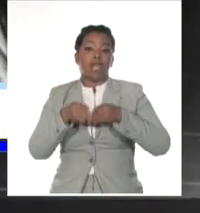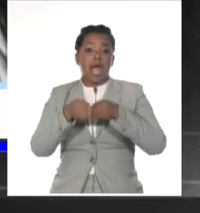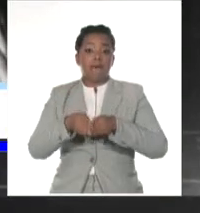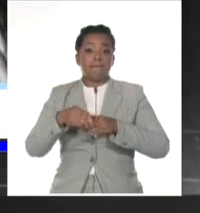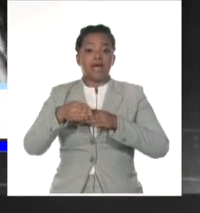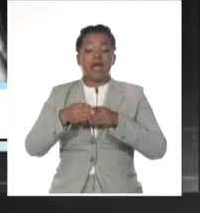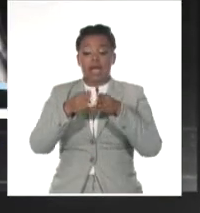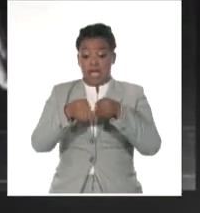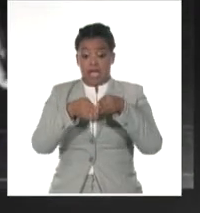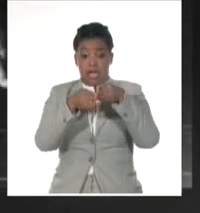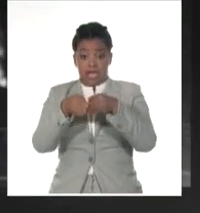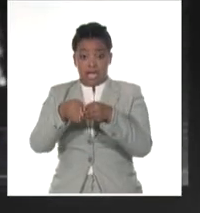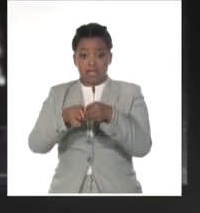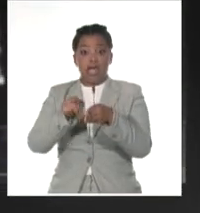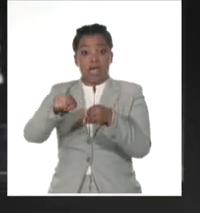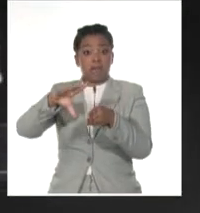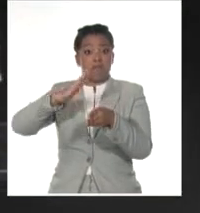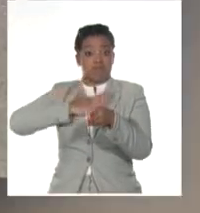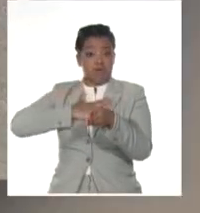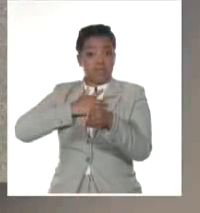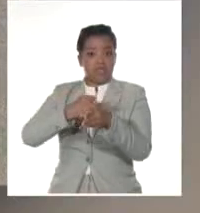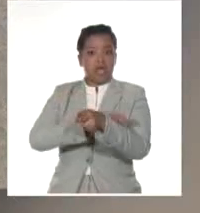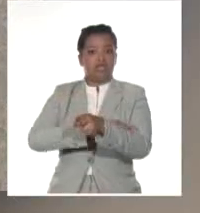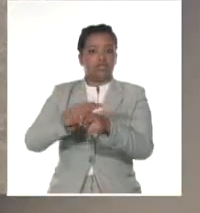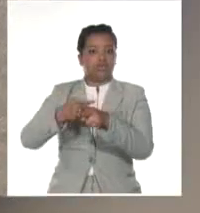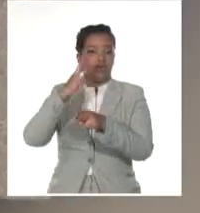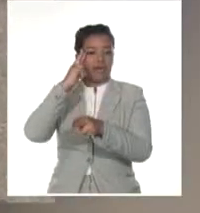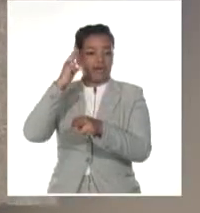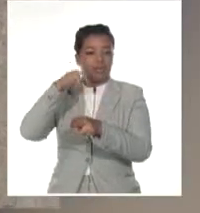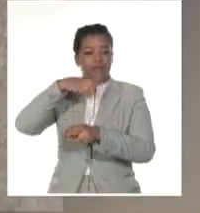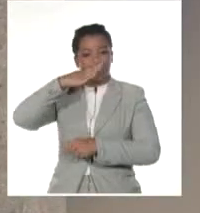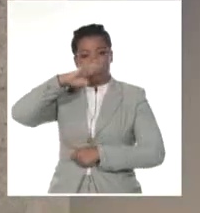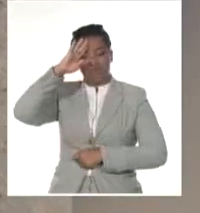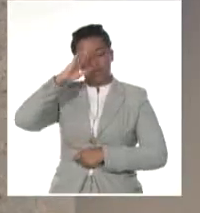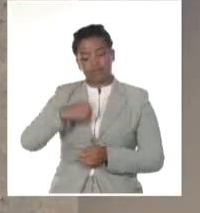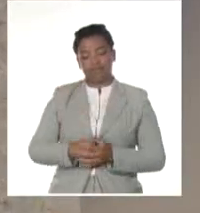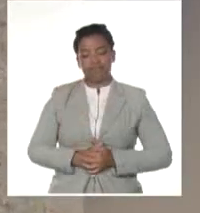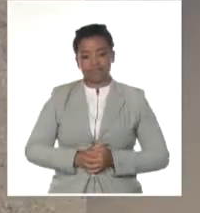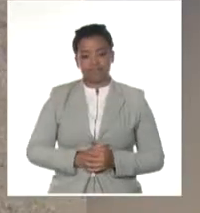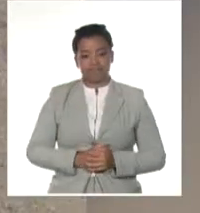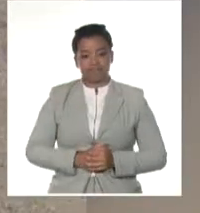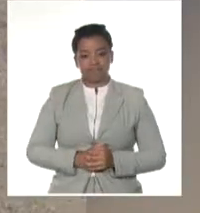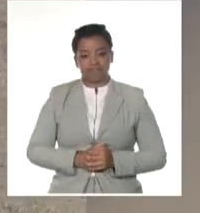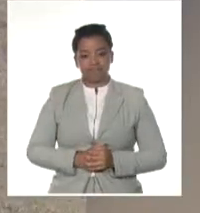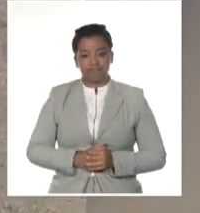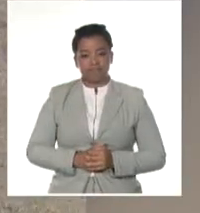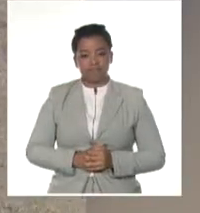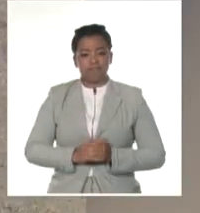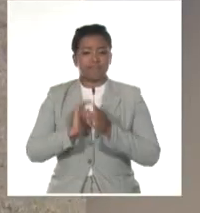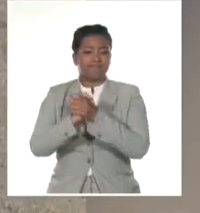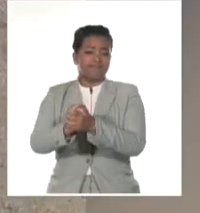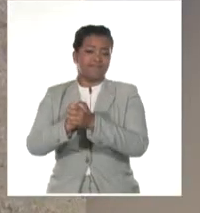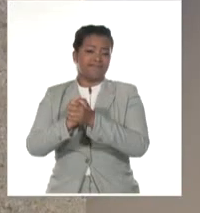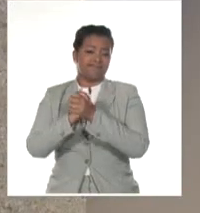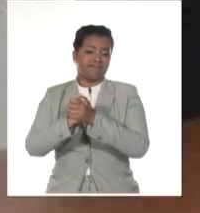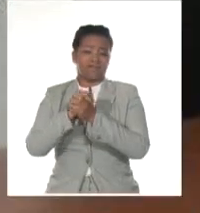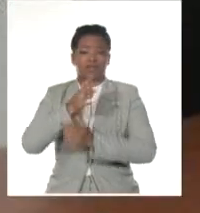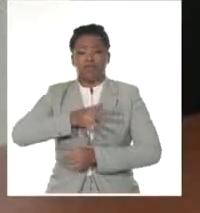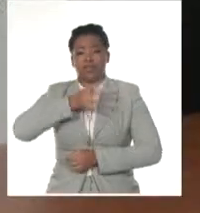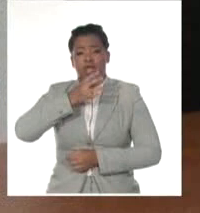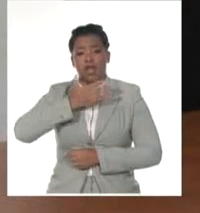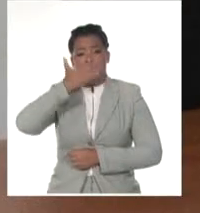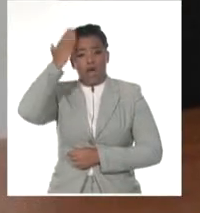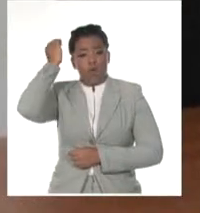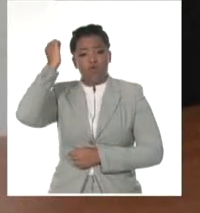que entró navegando en nuestra historia. Así escribió el mandatario en la red social Twitter. El entrañable amigo de Fidel Raúl y el Che